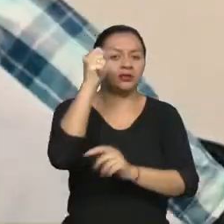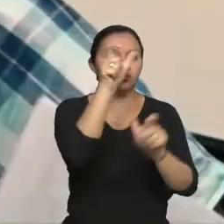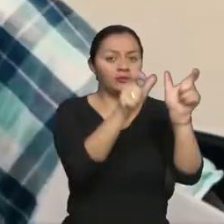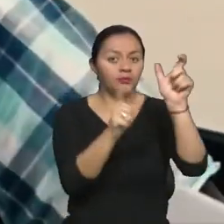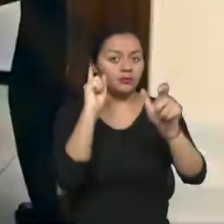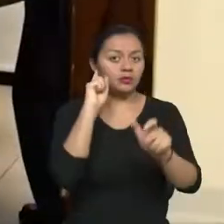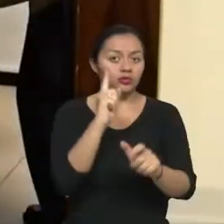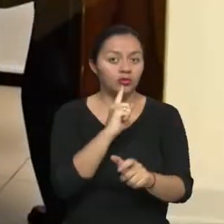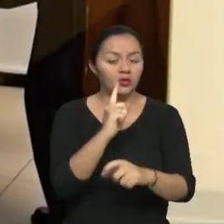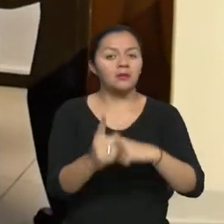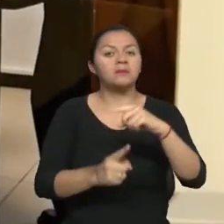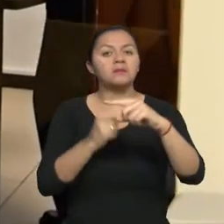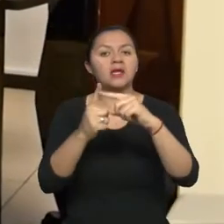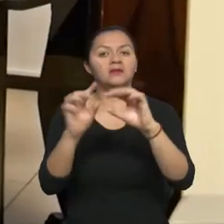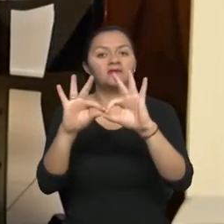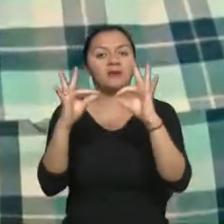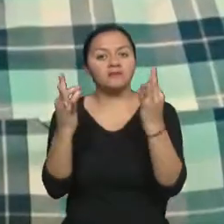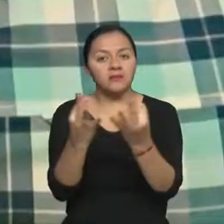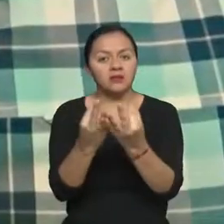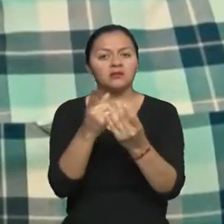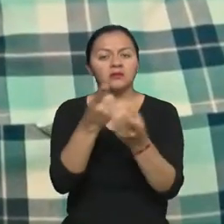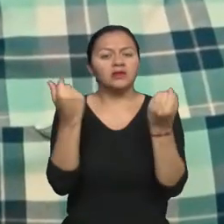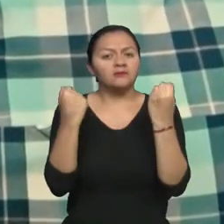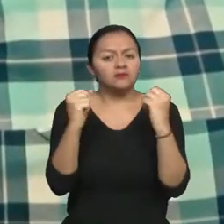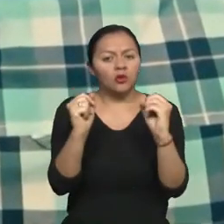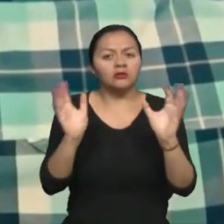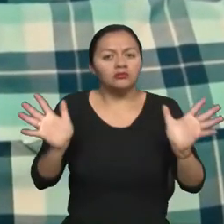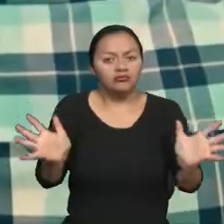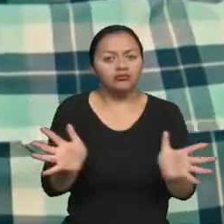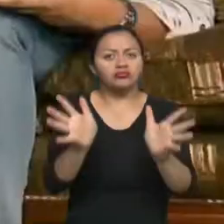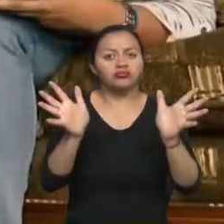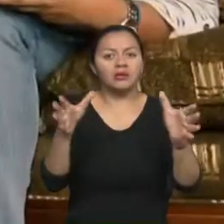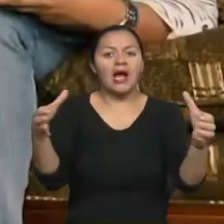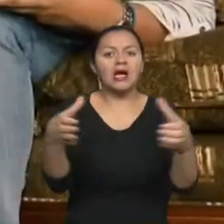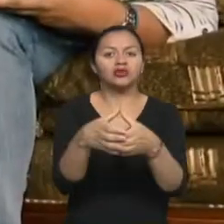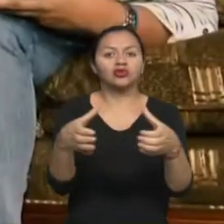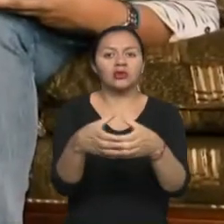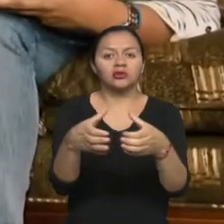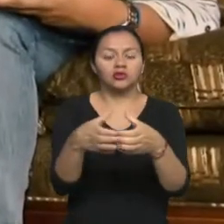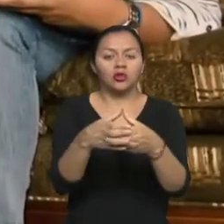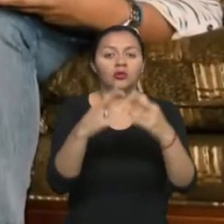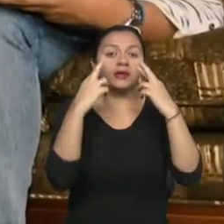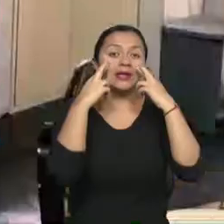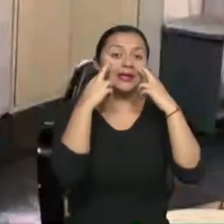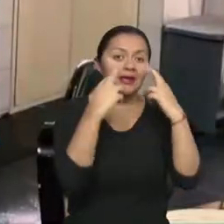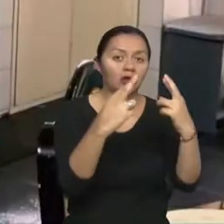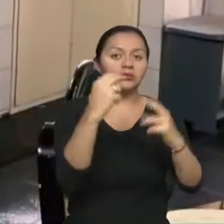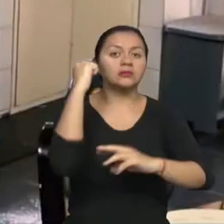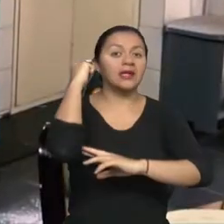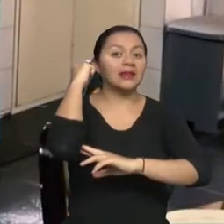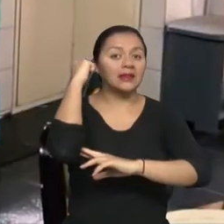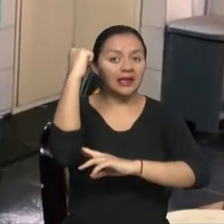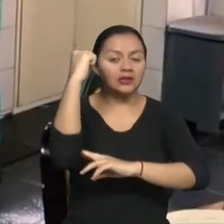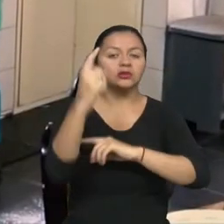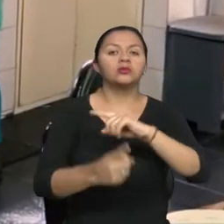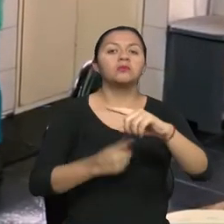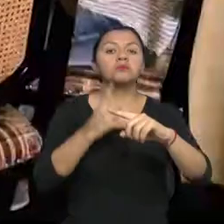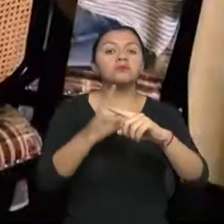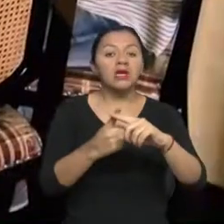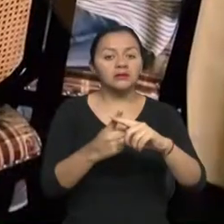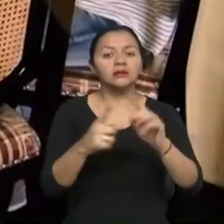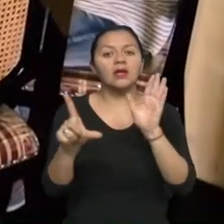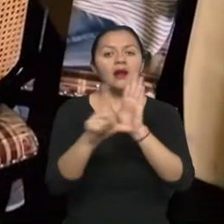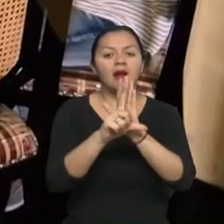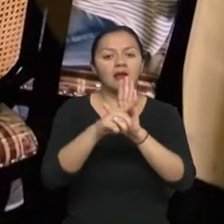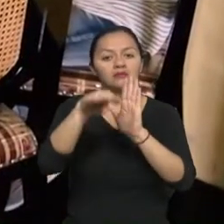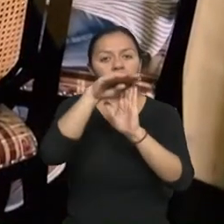esfuerzos se dirigen a promover el progreso de sus asociaciones, el reconocimiento de los derechos y el cumplimiento de las